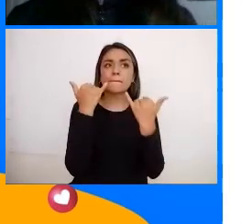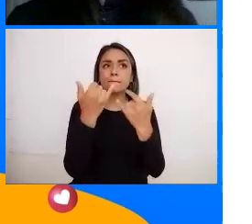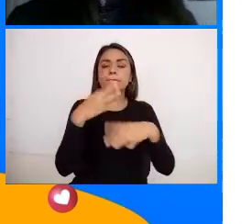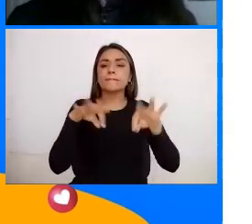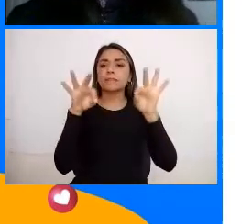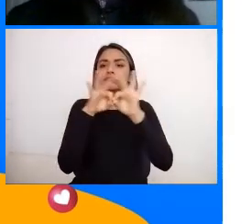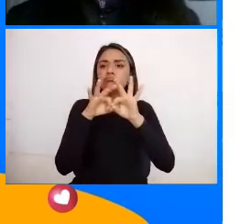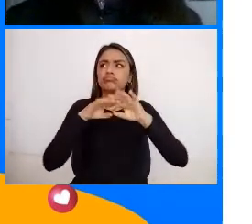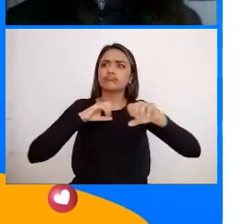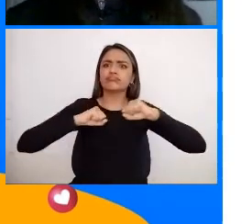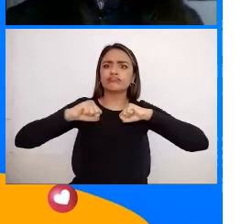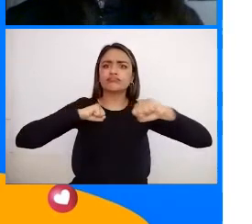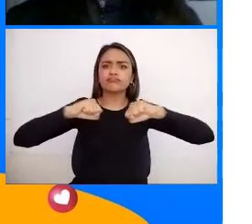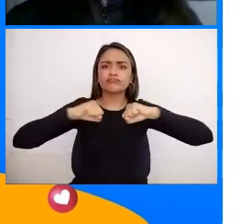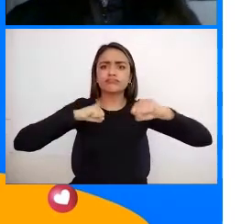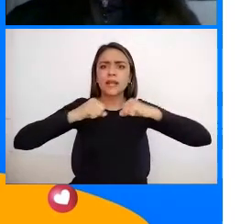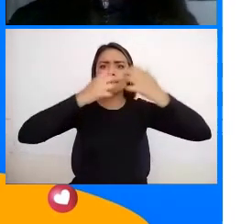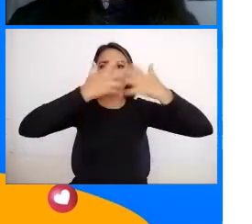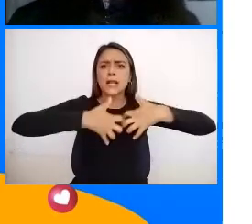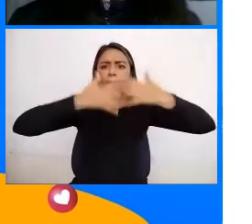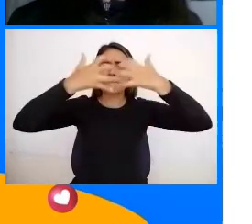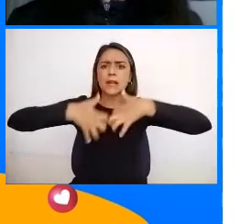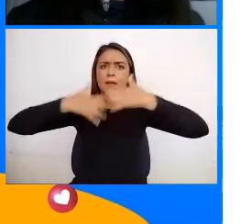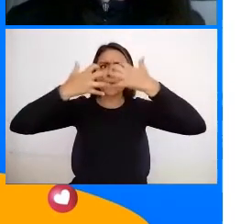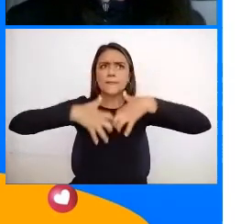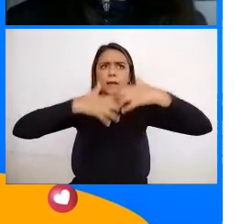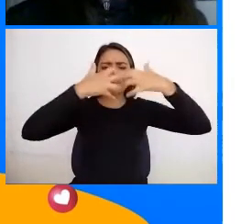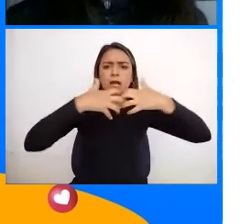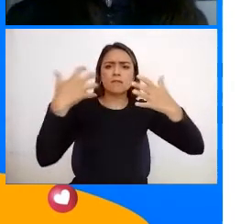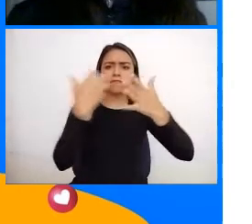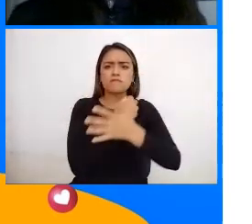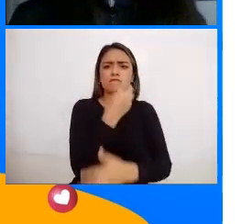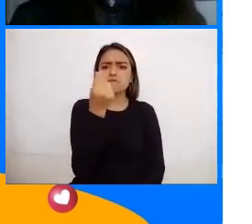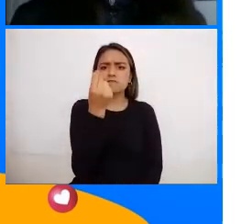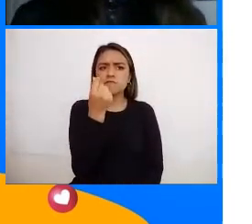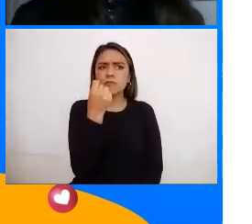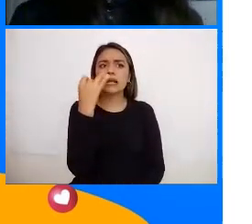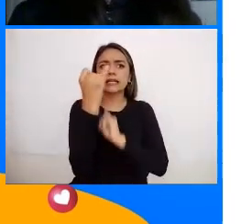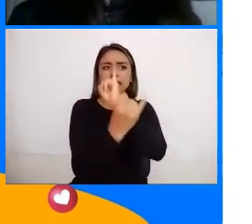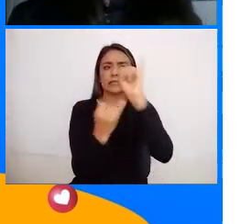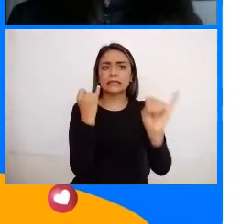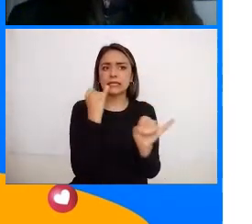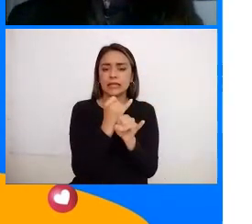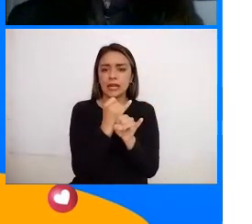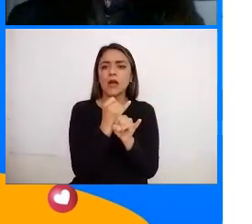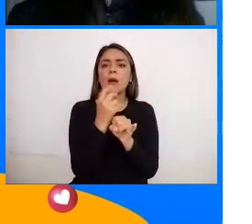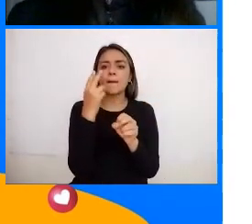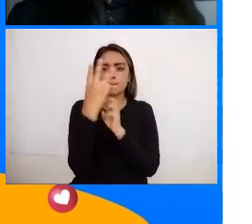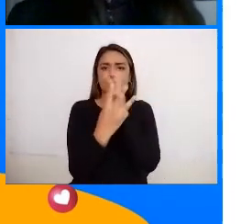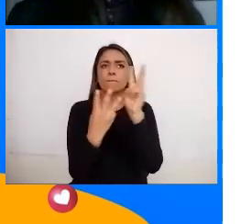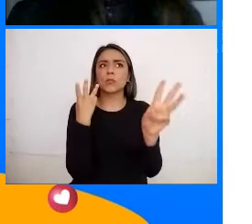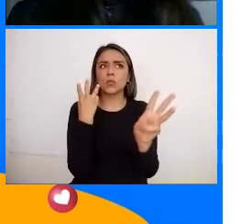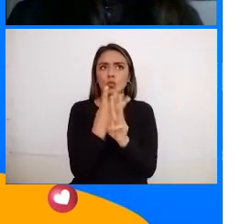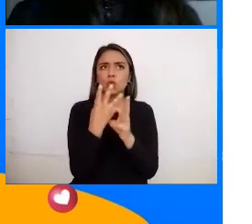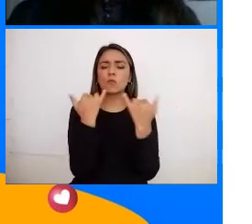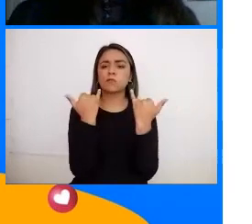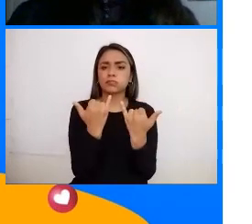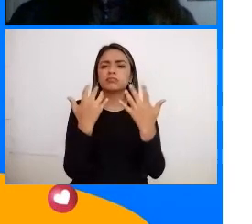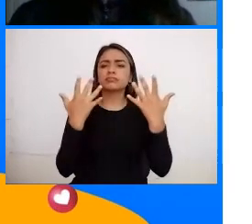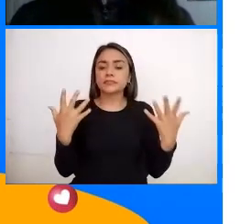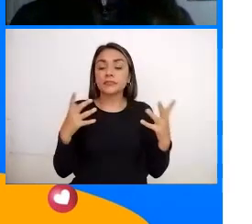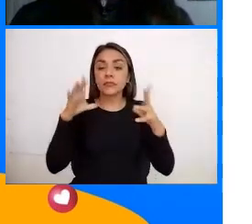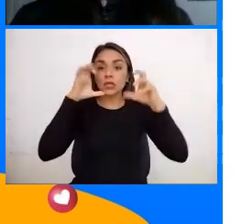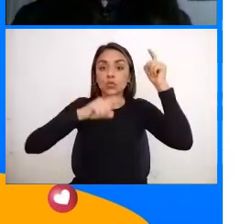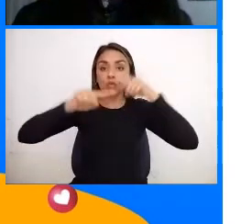mueve muchos empleos y mucho dinero a nivel internacional y a nivel mundial Pues el